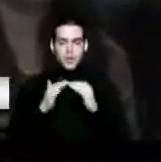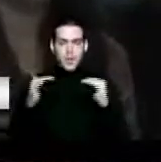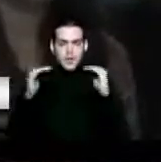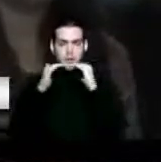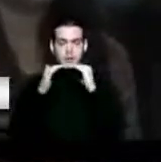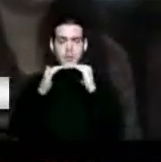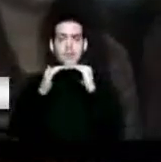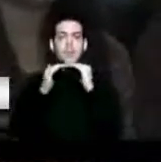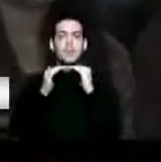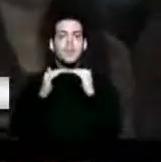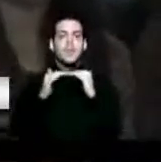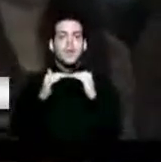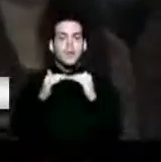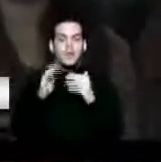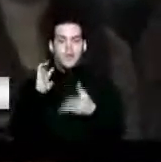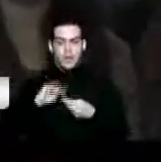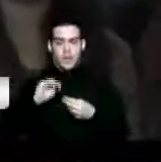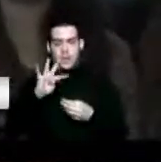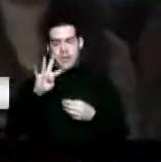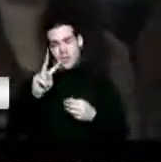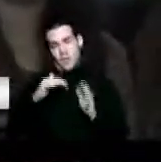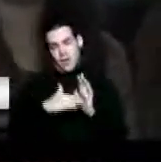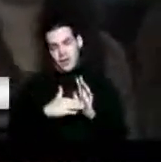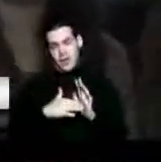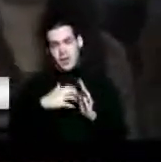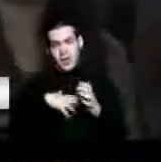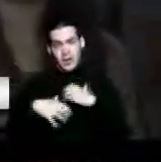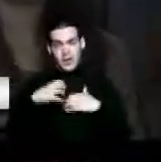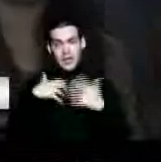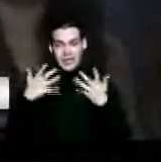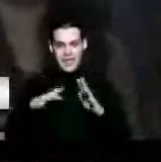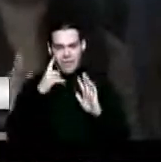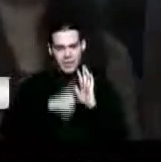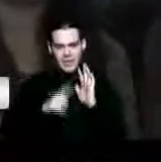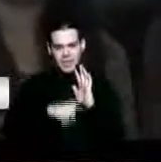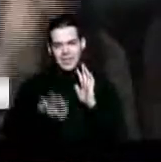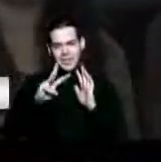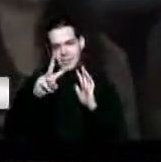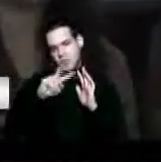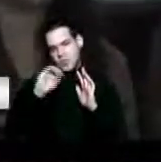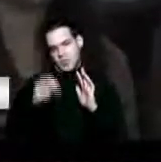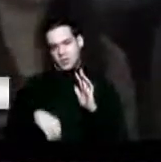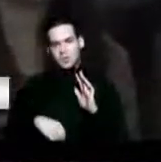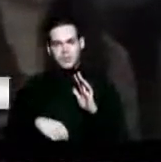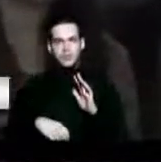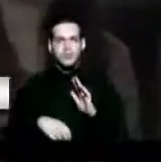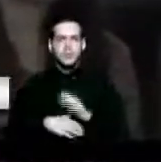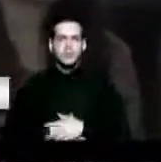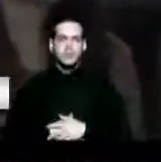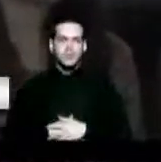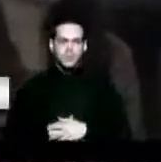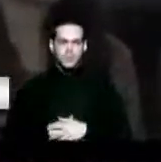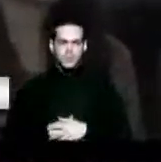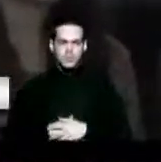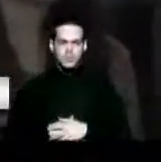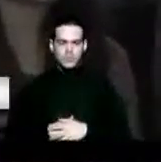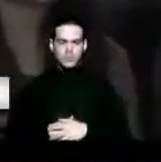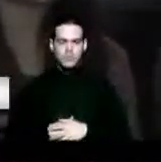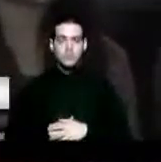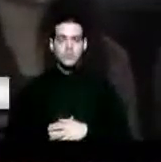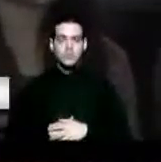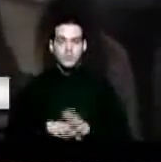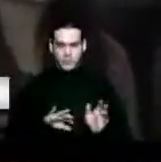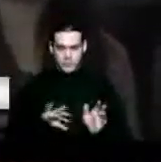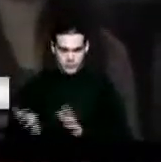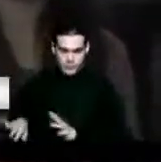42.000 querellas ya casi hemos investigado el 60% de estas querellas. Por otro lado nosotros tenemos las que van